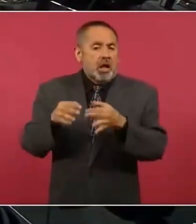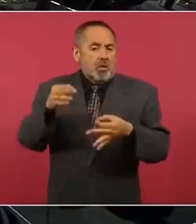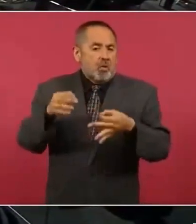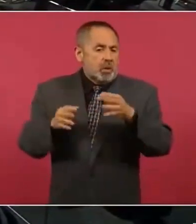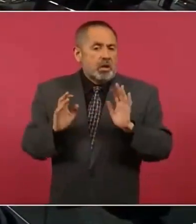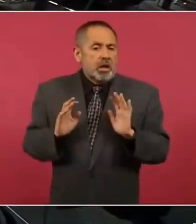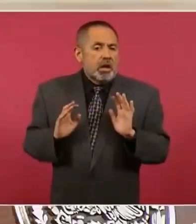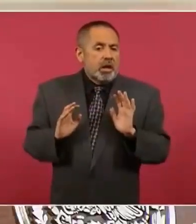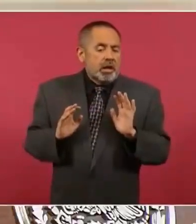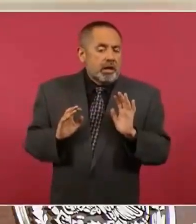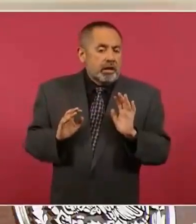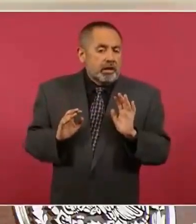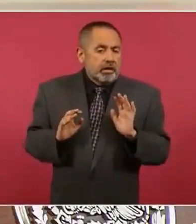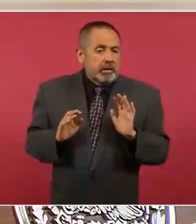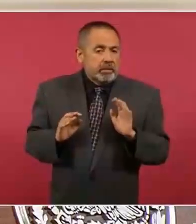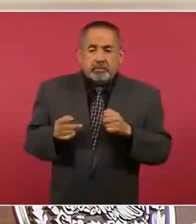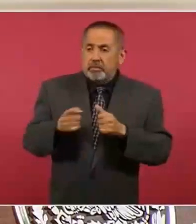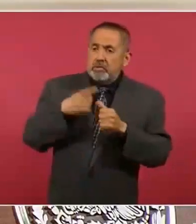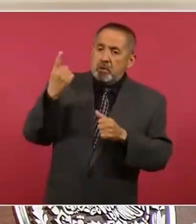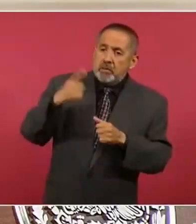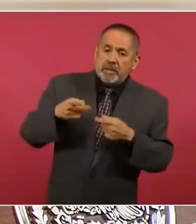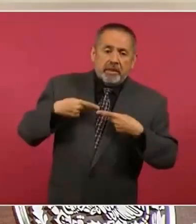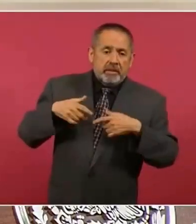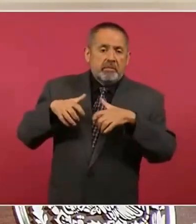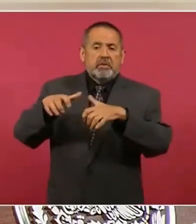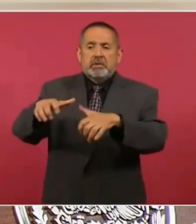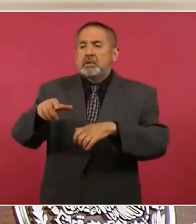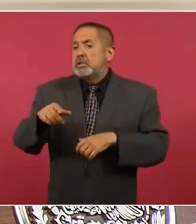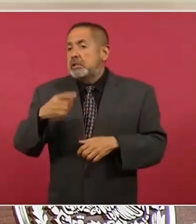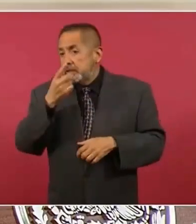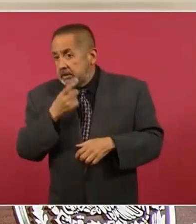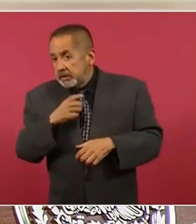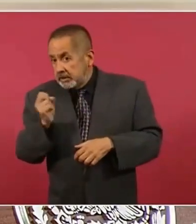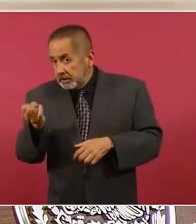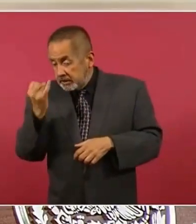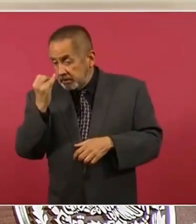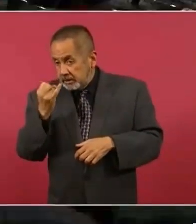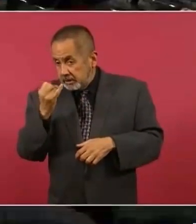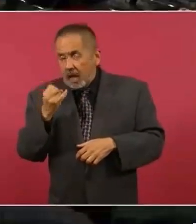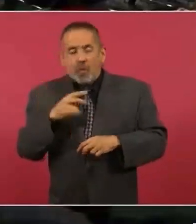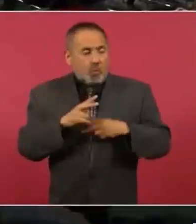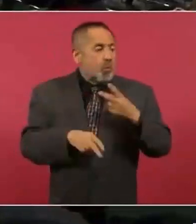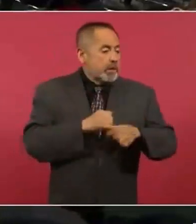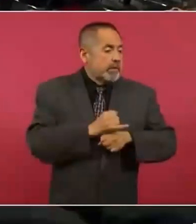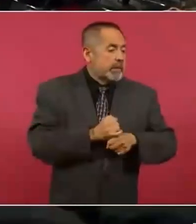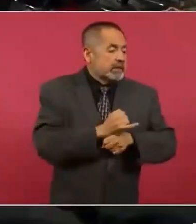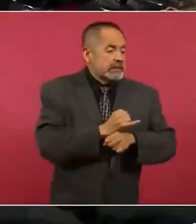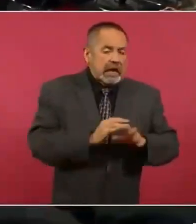procesos de investigación.